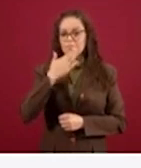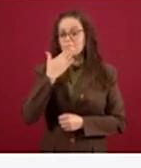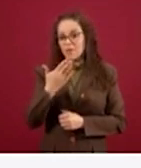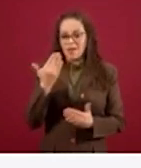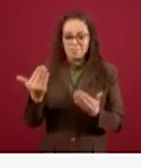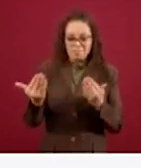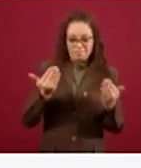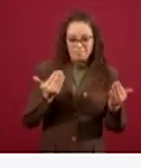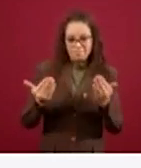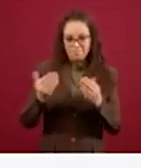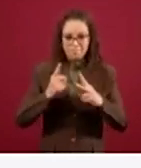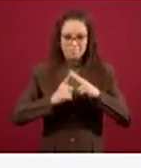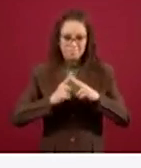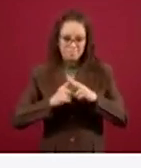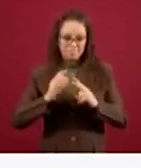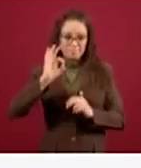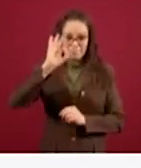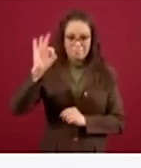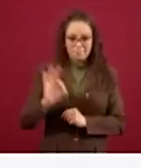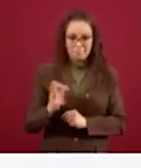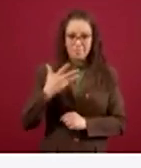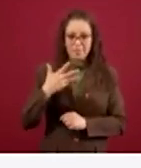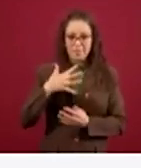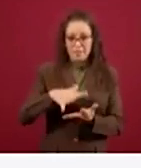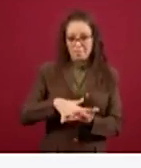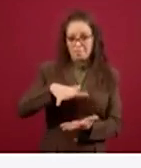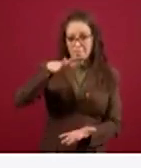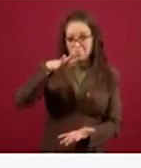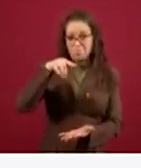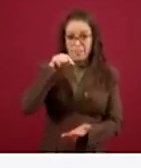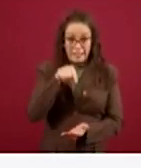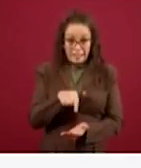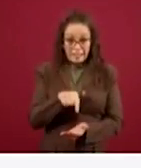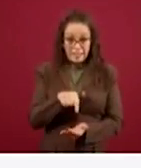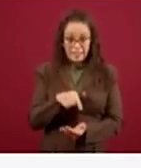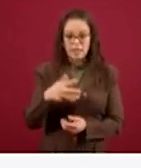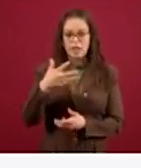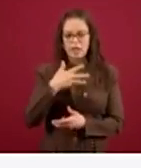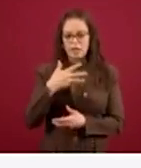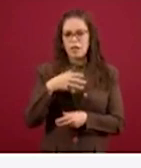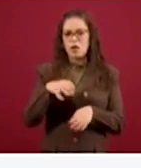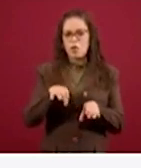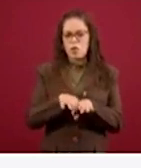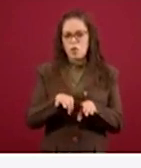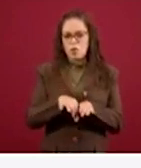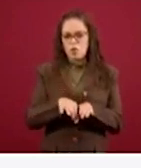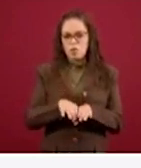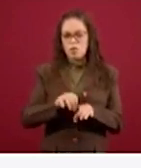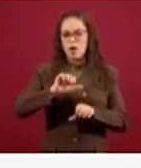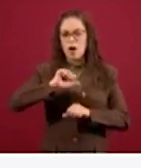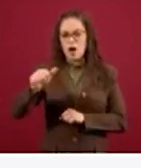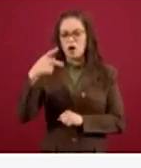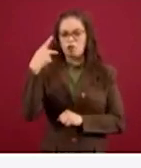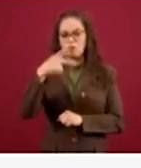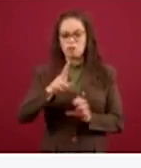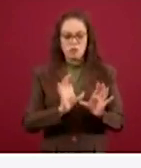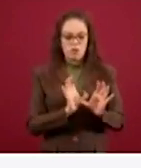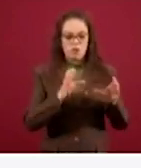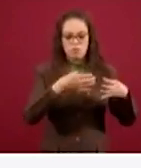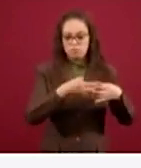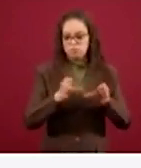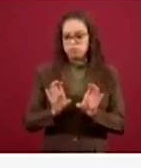decir, por tasa de incidencia acumulada, ya que están basadas además en una base poblacional que es más